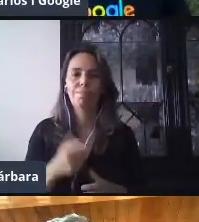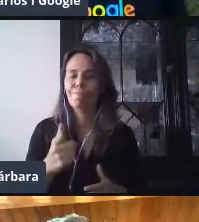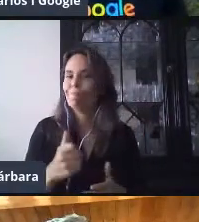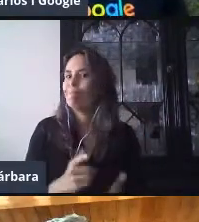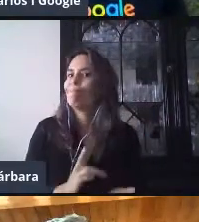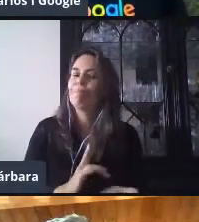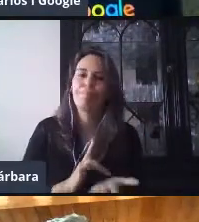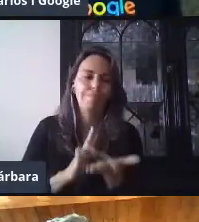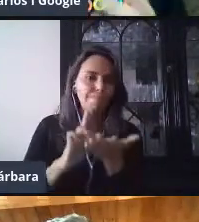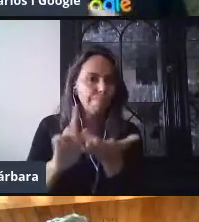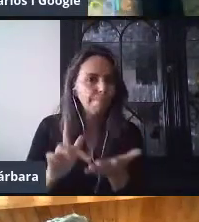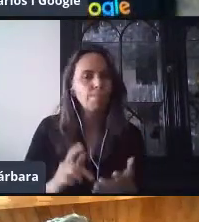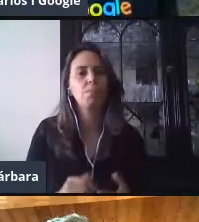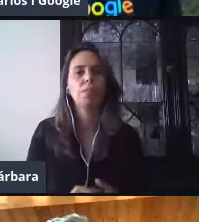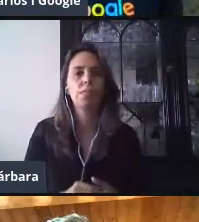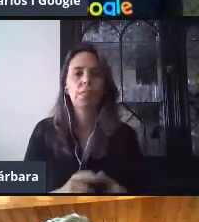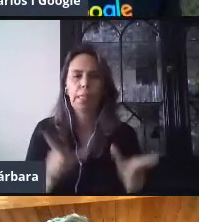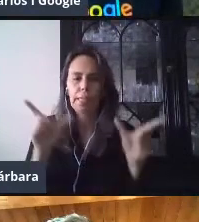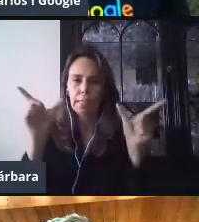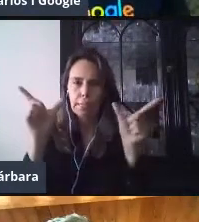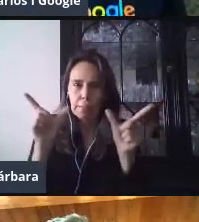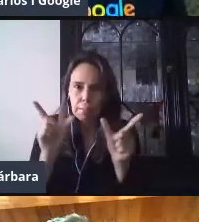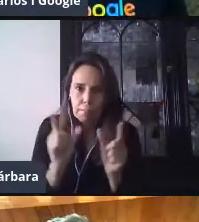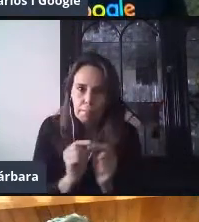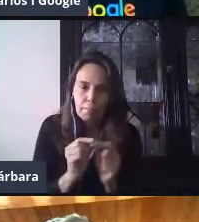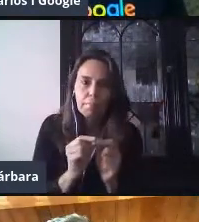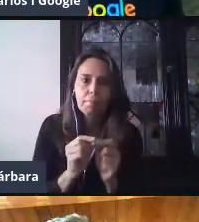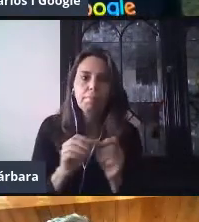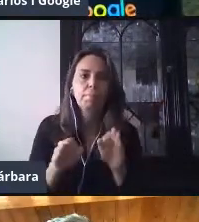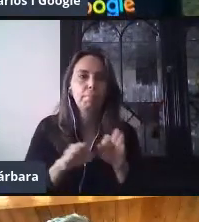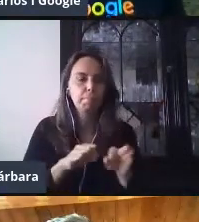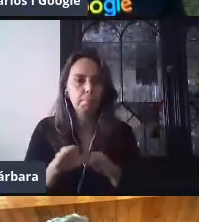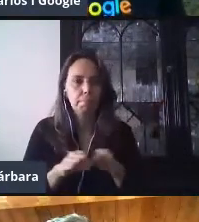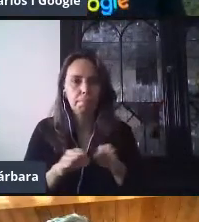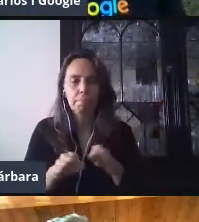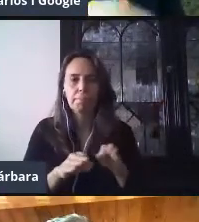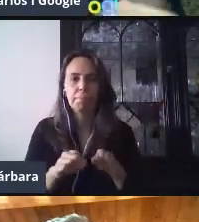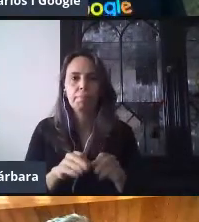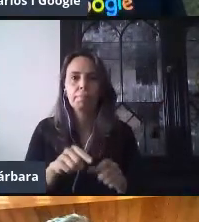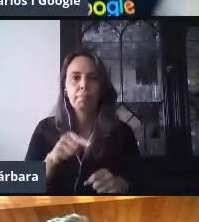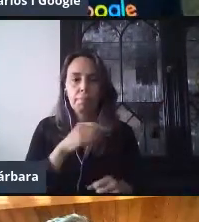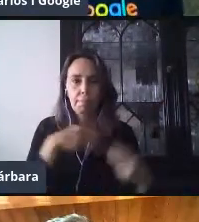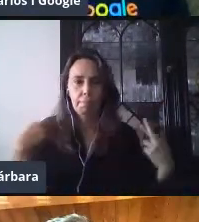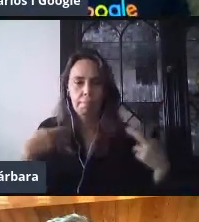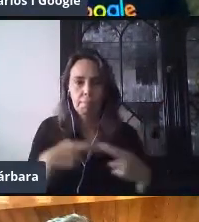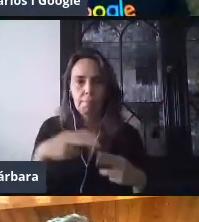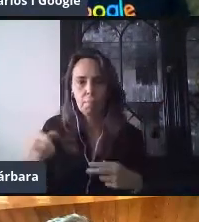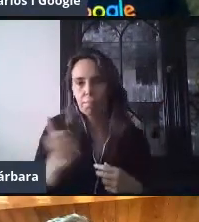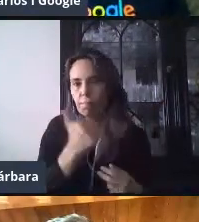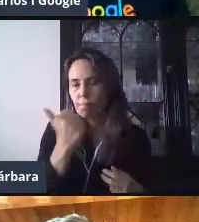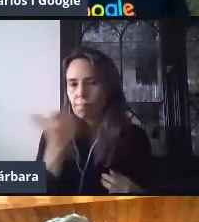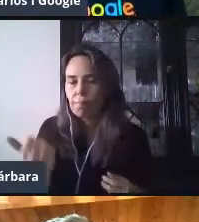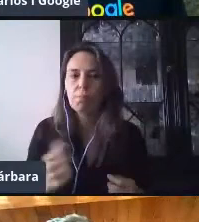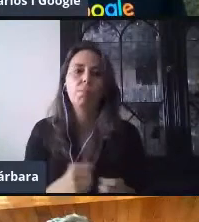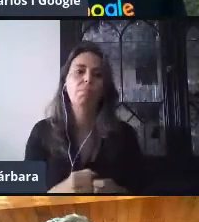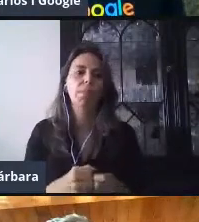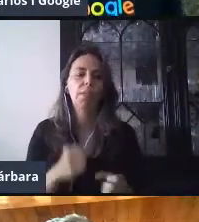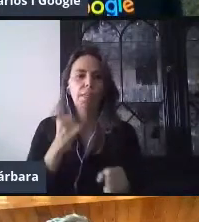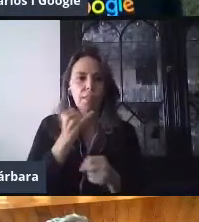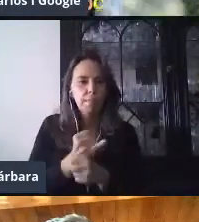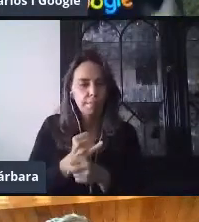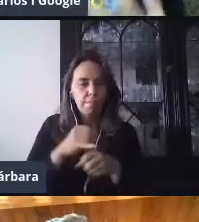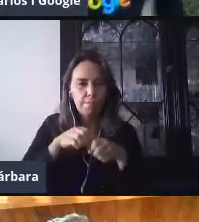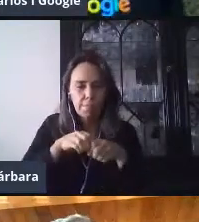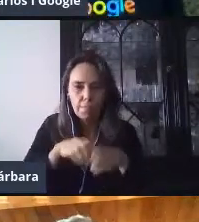muchísimo a simplificar ciertos procesos y que también les va a apoyar a recopilar información de